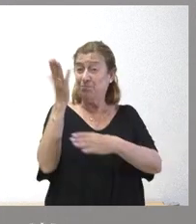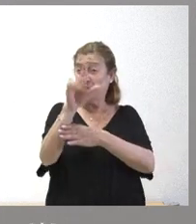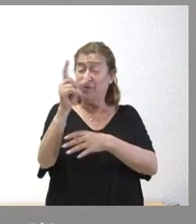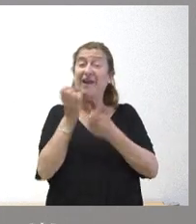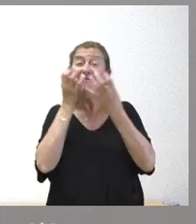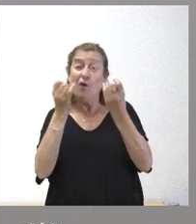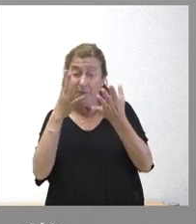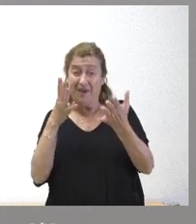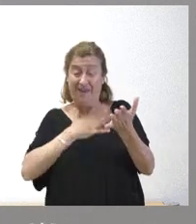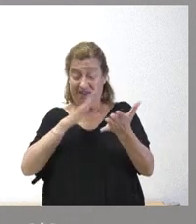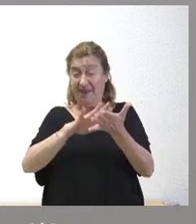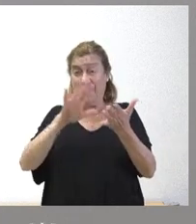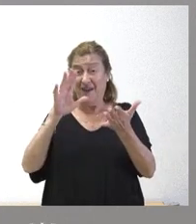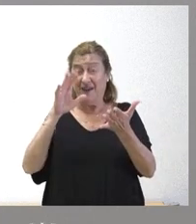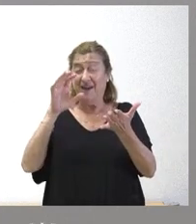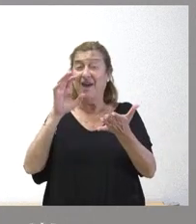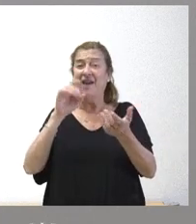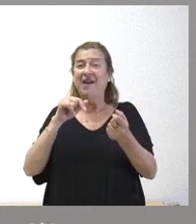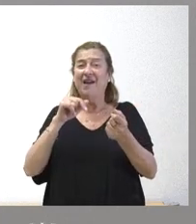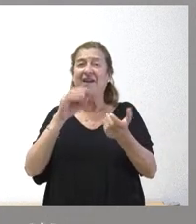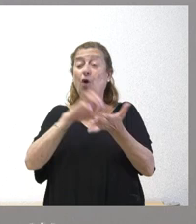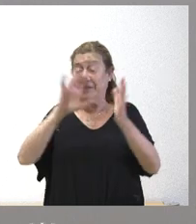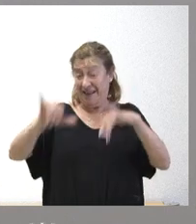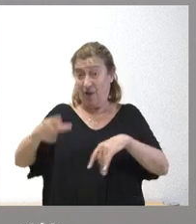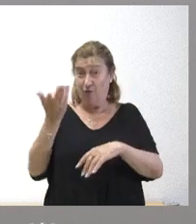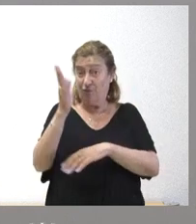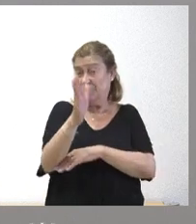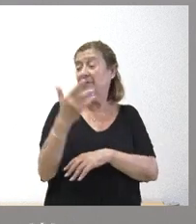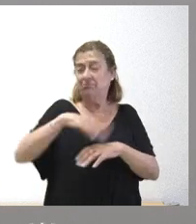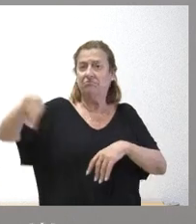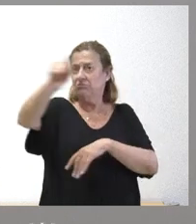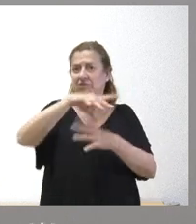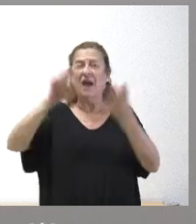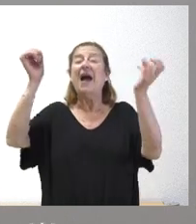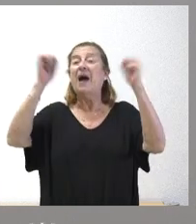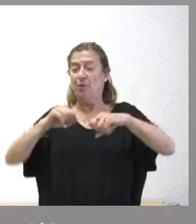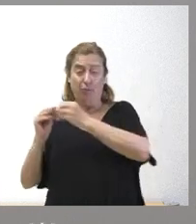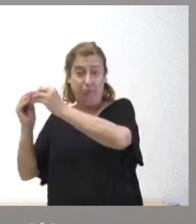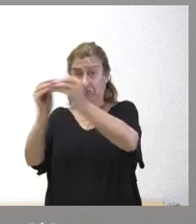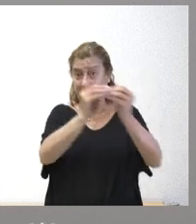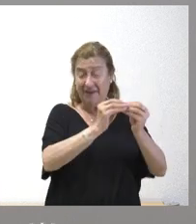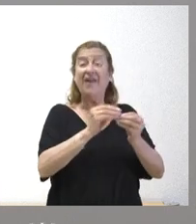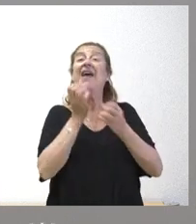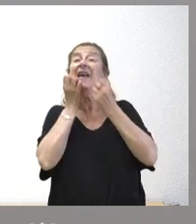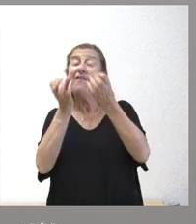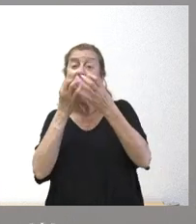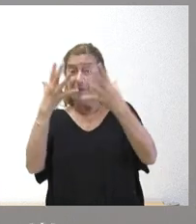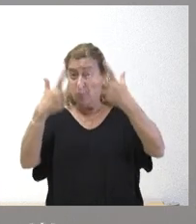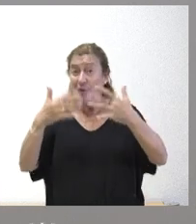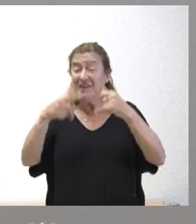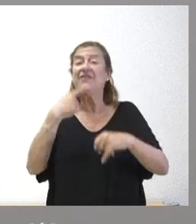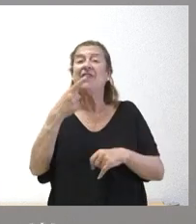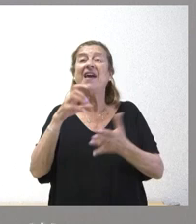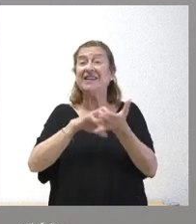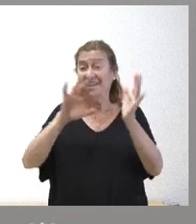autonómica en las cortes de Castilla y León que además fue aprobado por unanimidad y el informe lo que decía es que